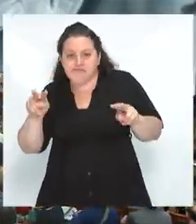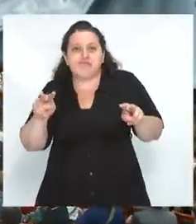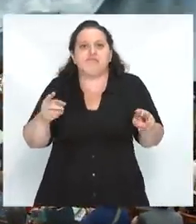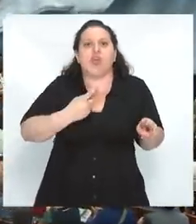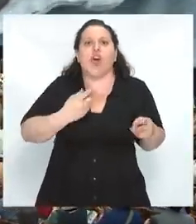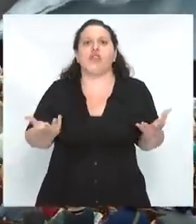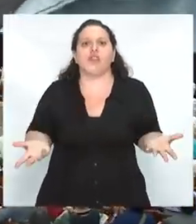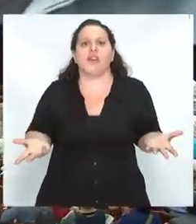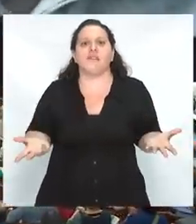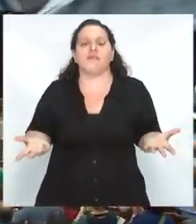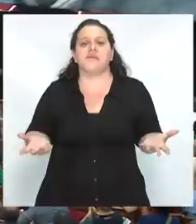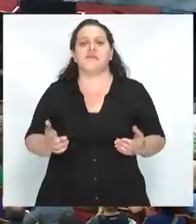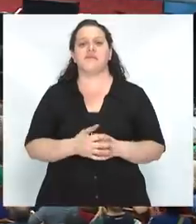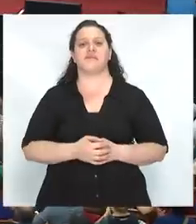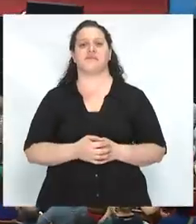cadáver?